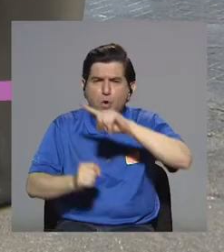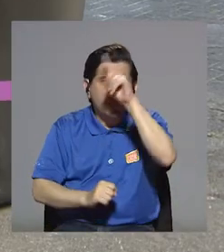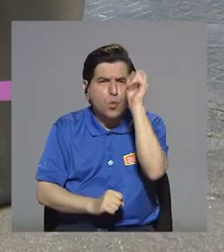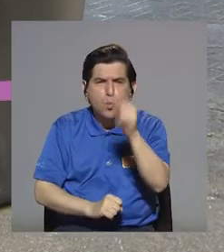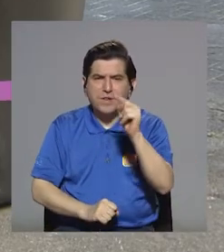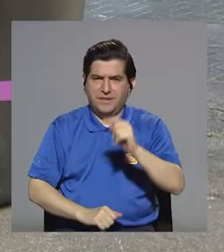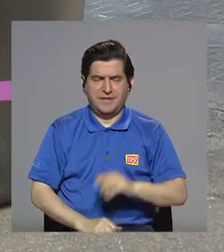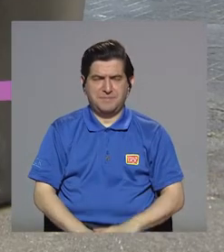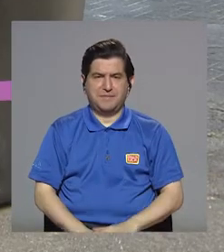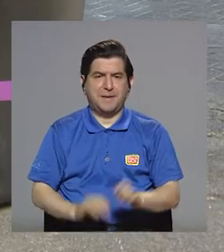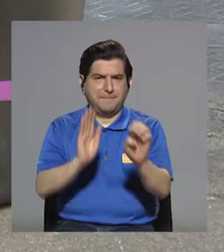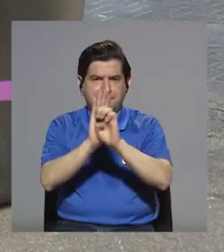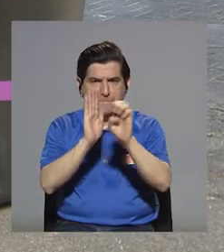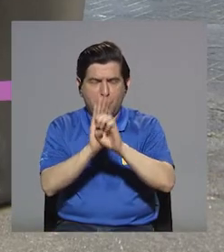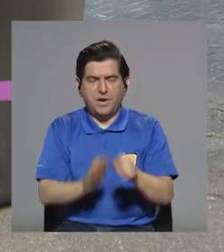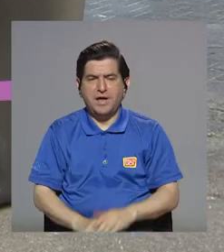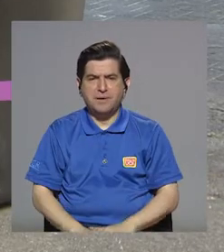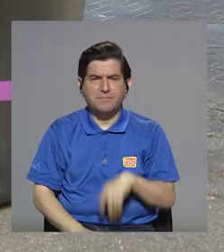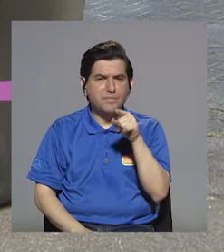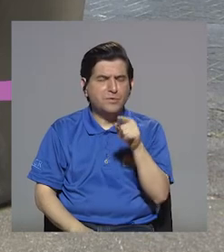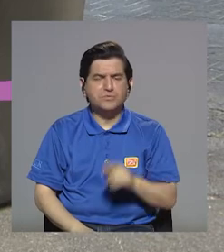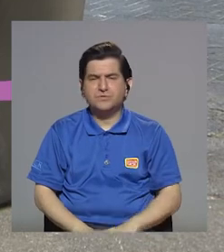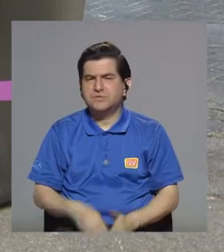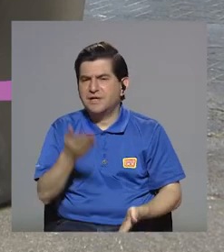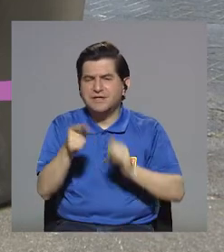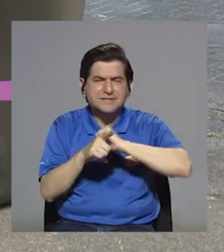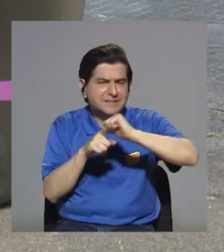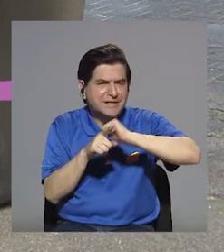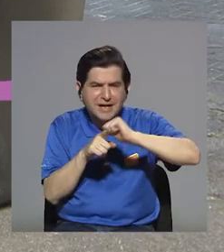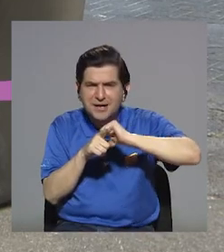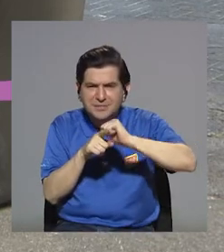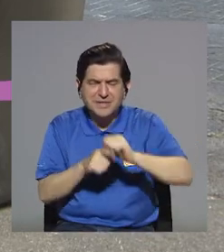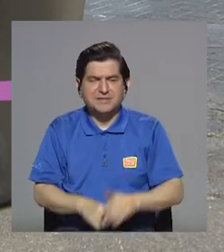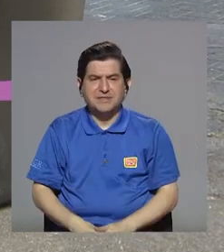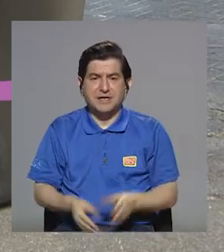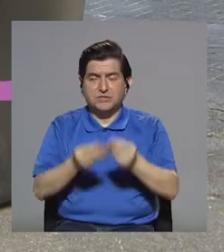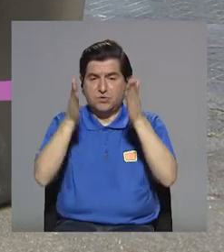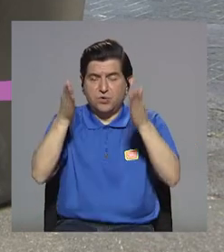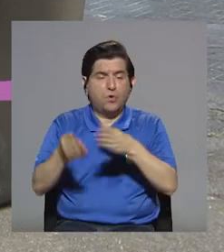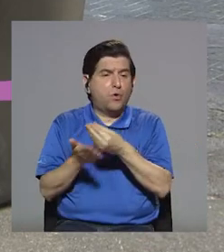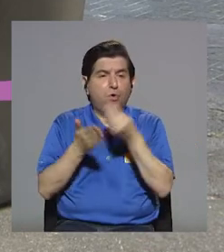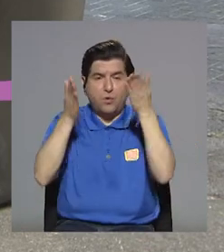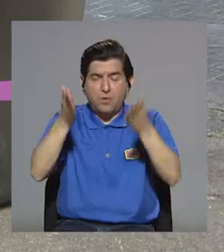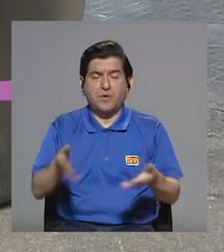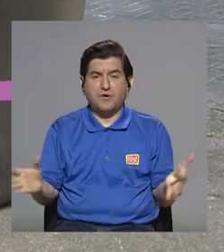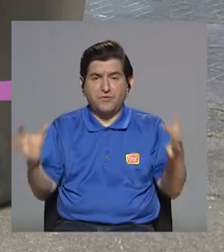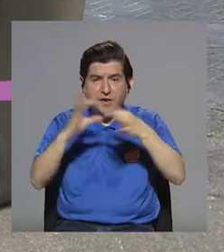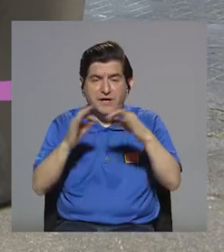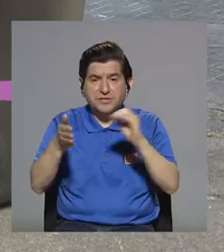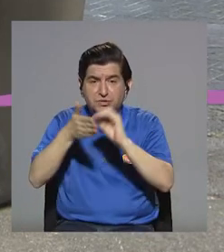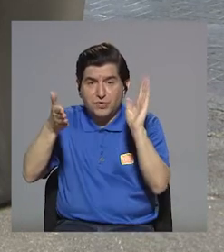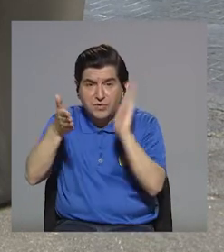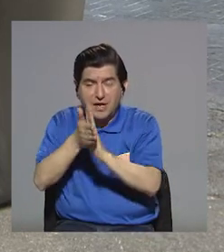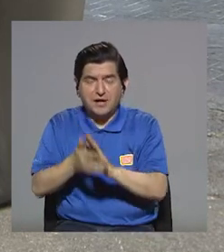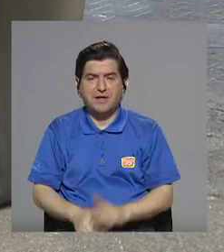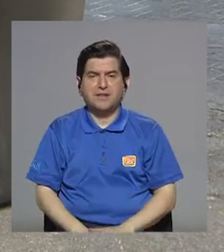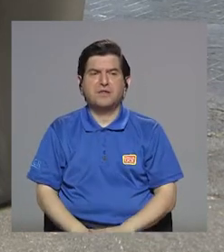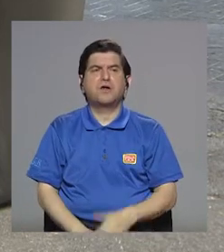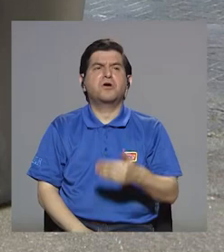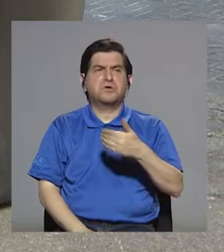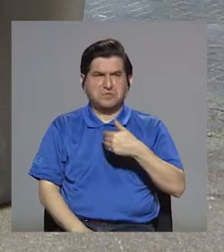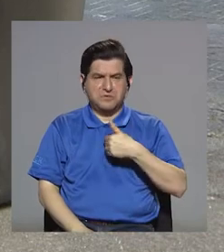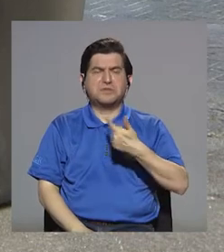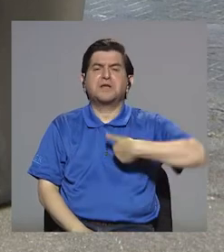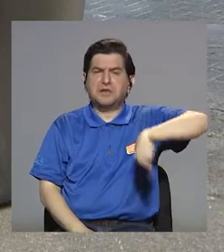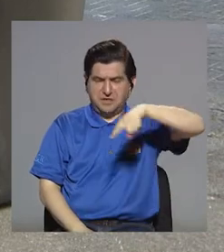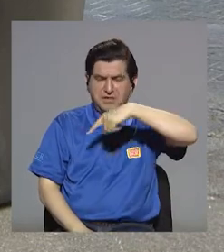última pregunta, si por ejemplo en el cita dan algún tipo de capacitación, ya sea los productores o los consumidores, con respecto al etiquetado. El cita